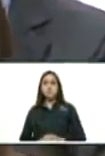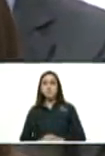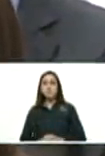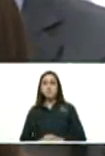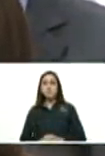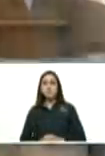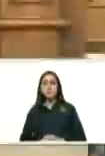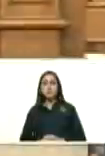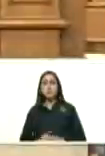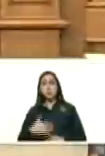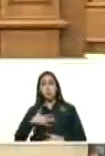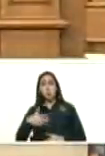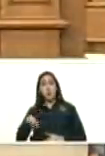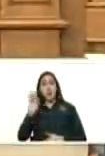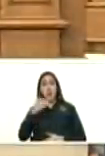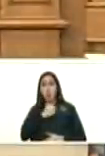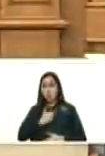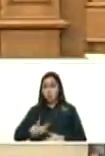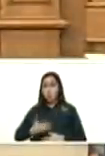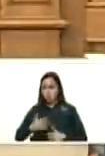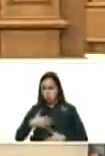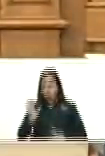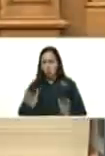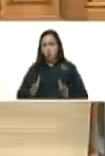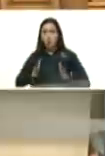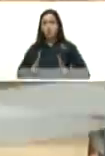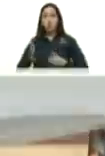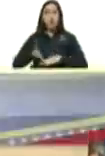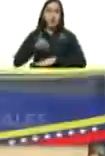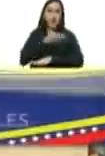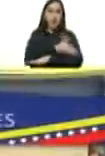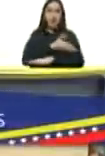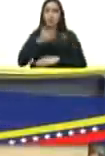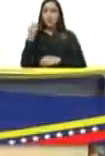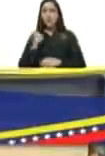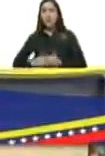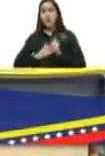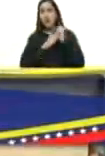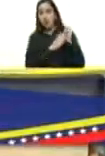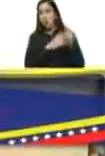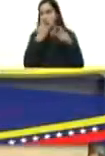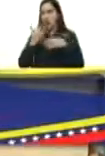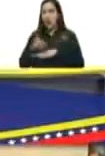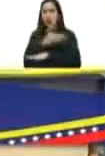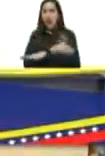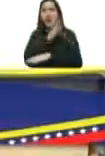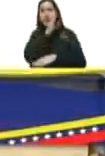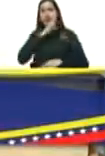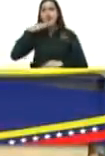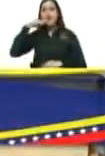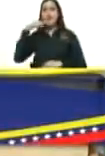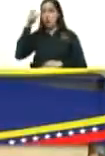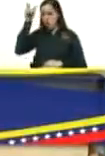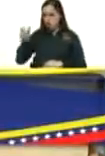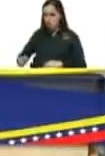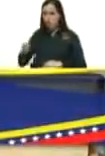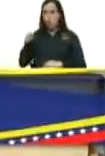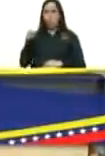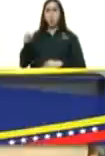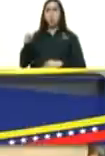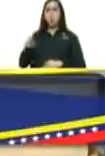cuando a mí me eligieron un presidente que le gané de manera heroica a Capriles Capriles había estado